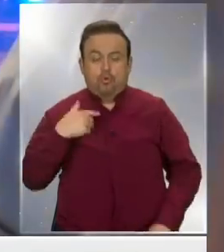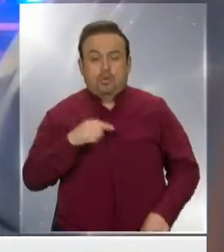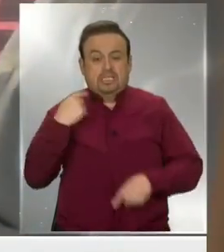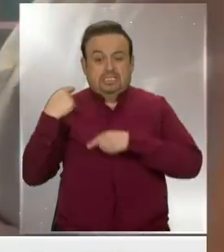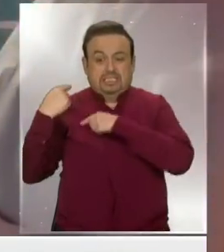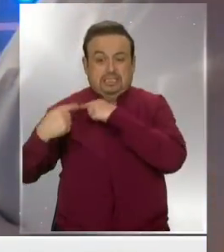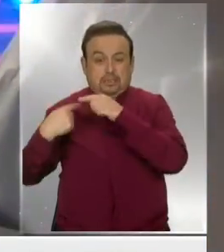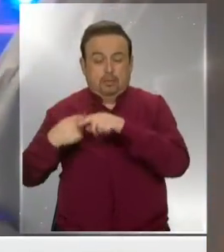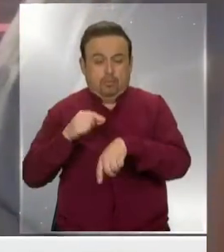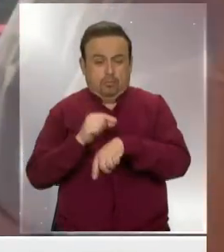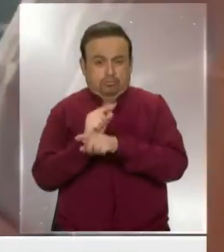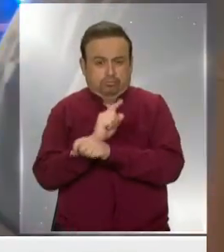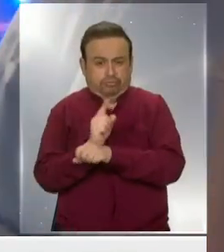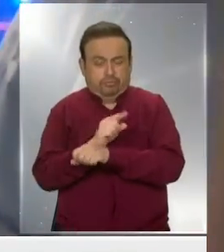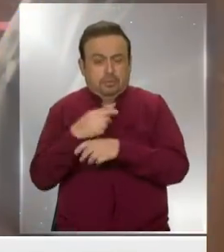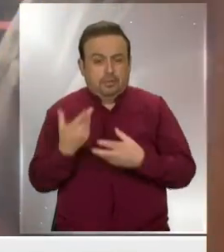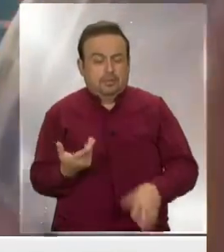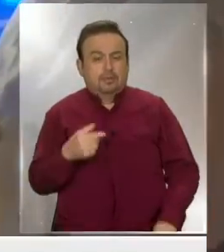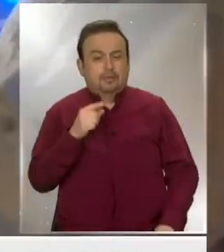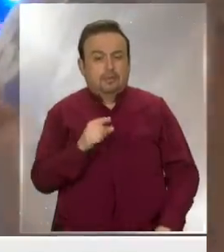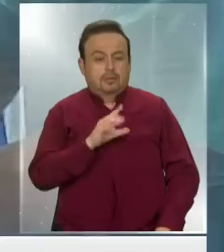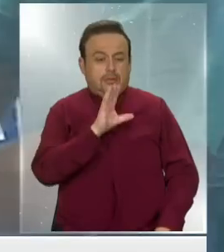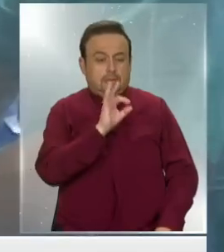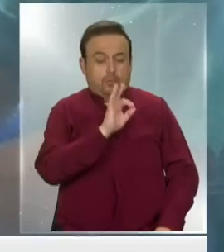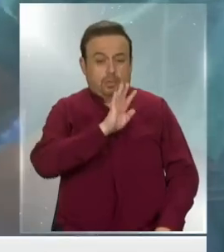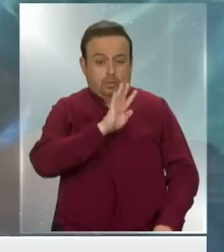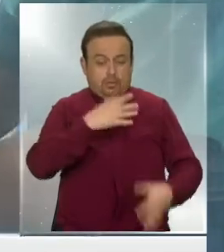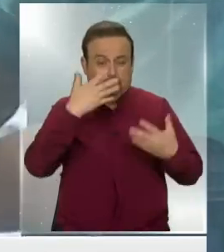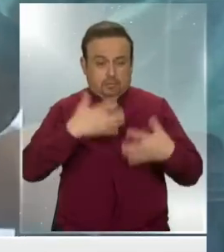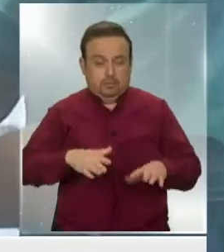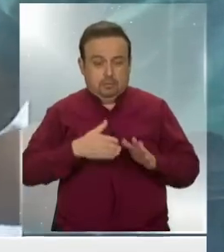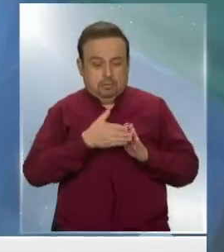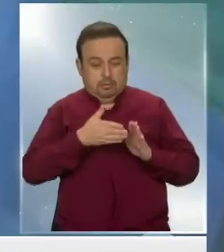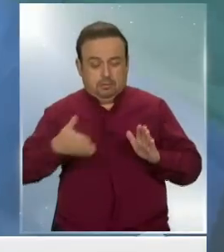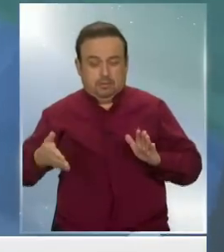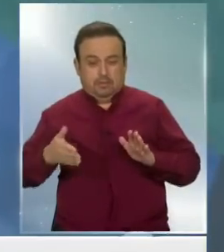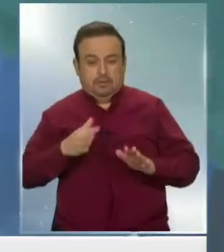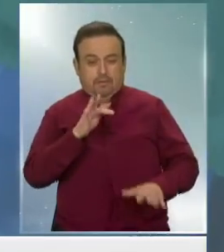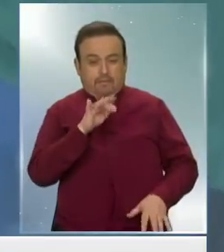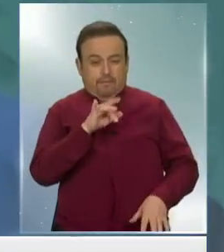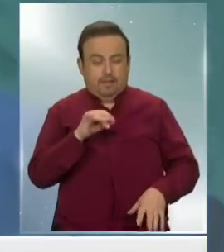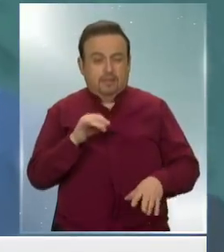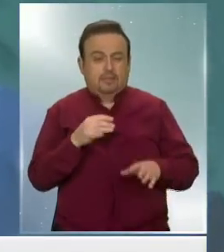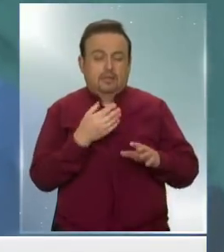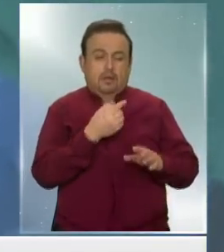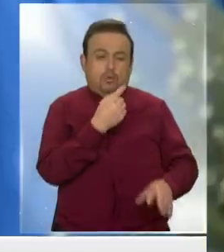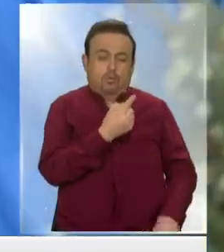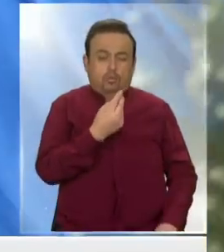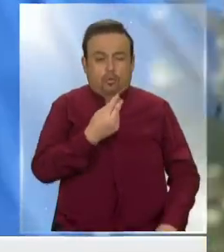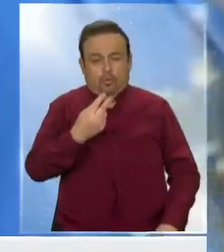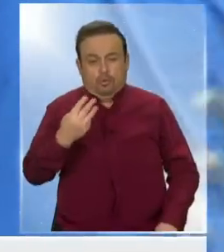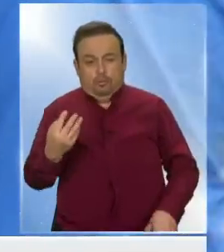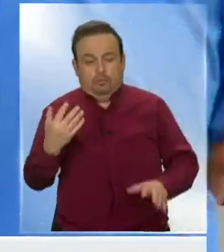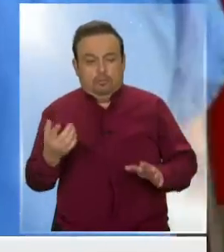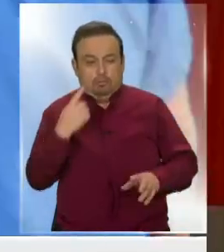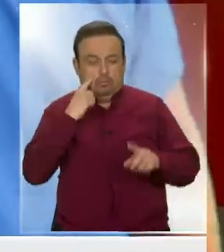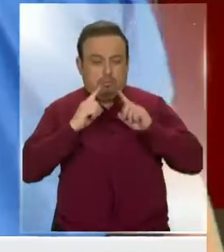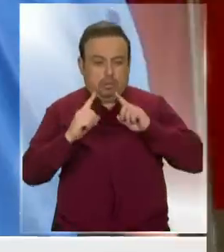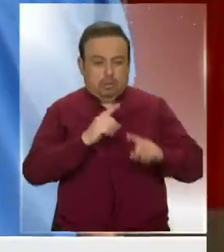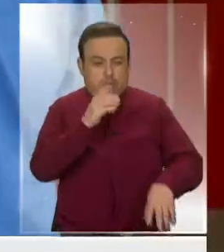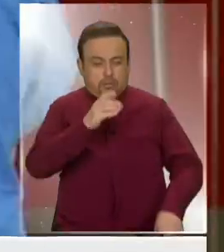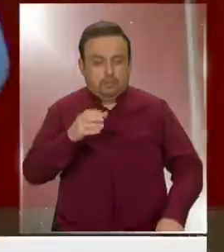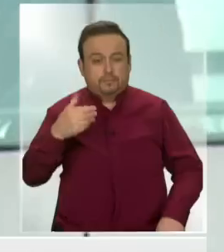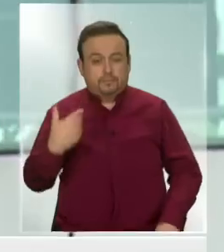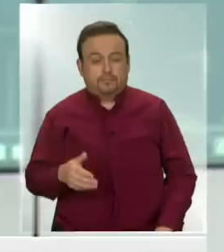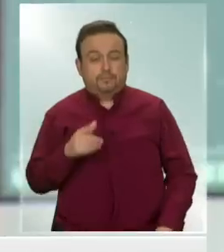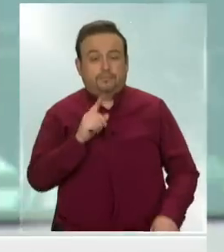historia en tan poco tiempo. De esas, 54 ya están en pruebas clínicas, en diferentes fases, eso significa en pruebas con personas.